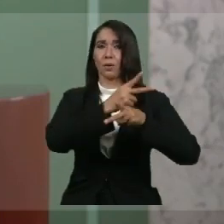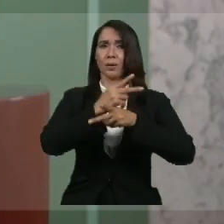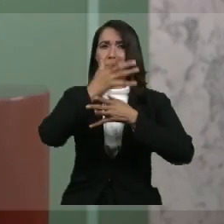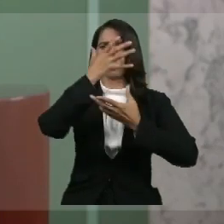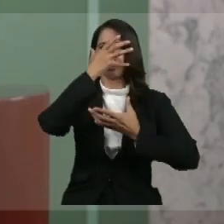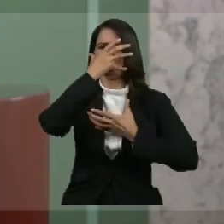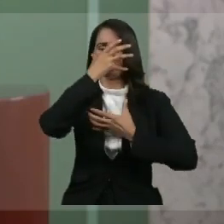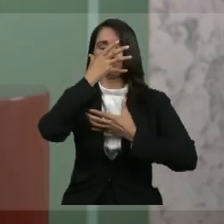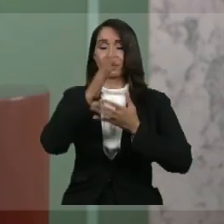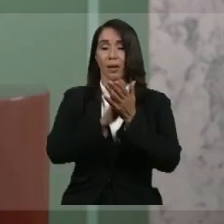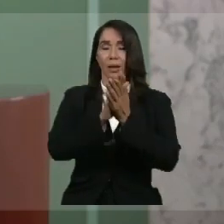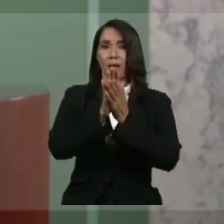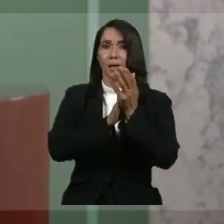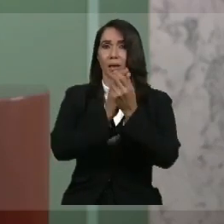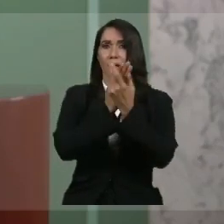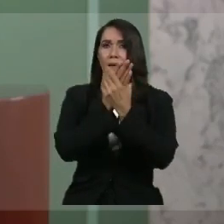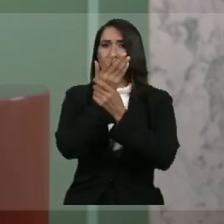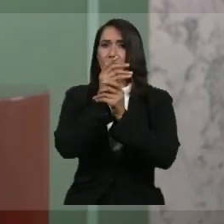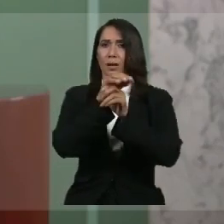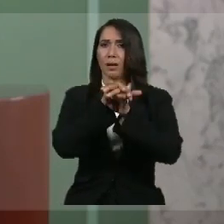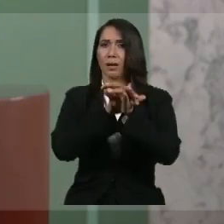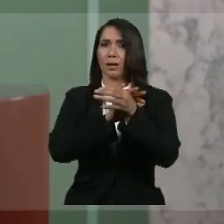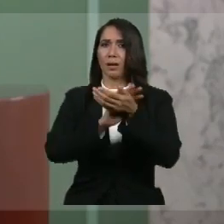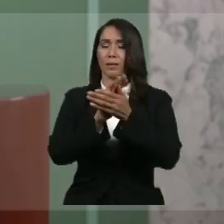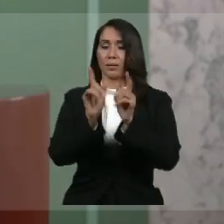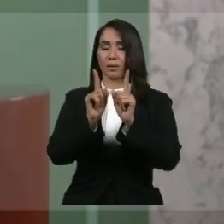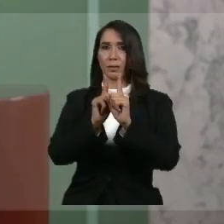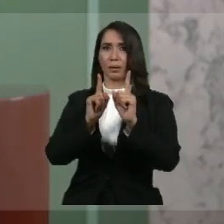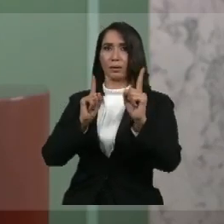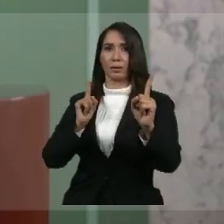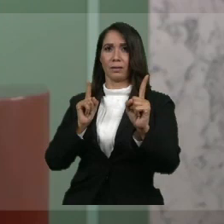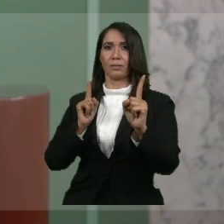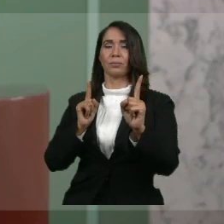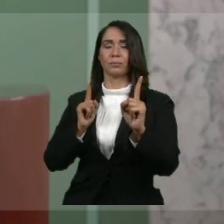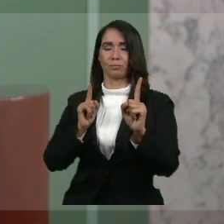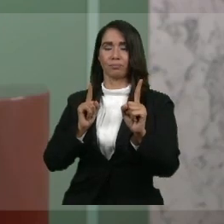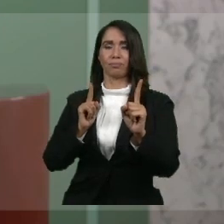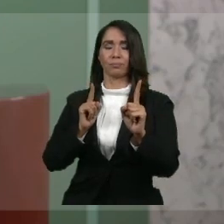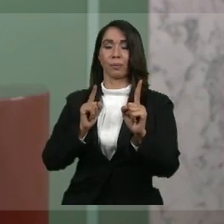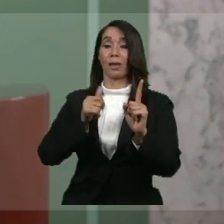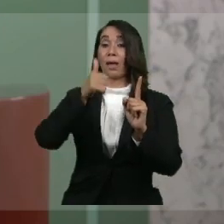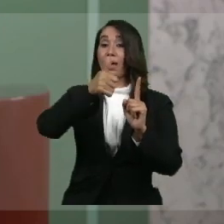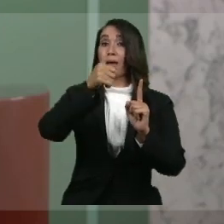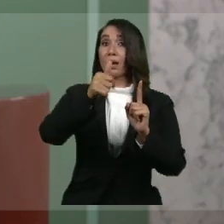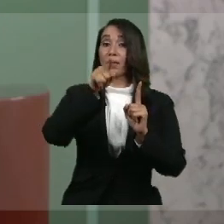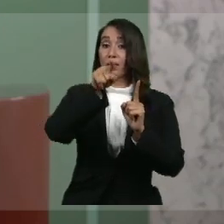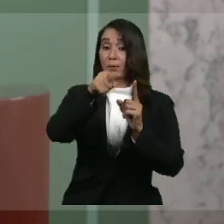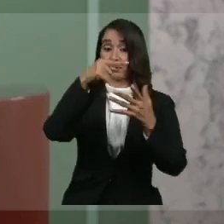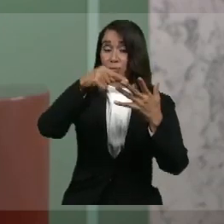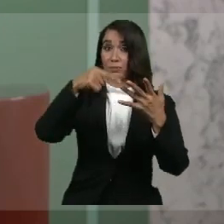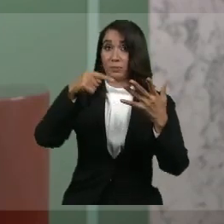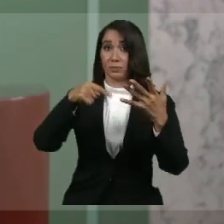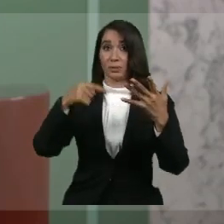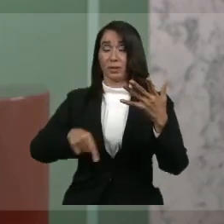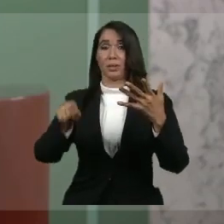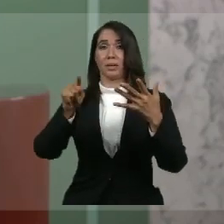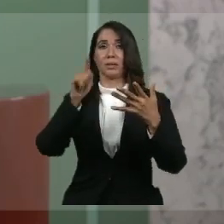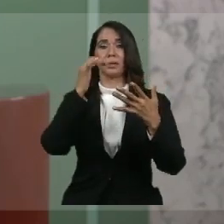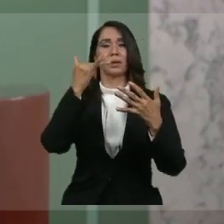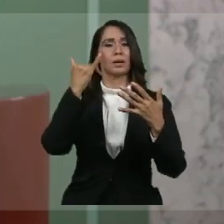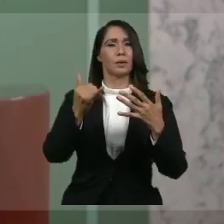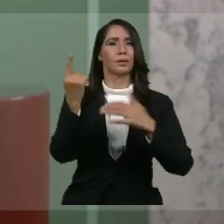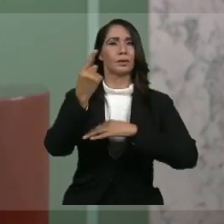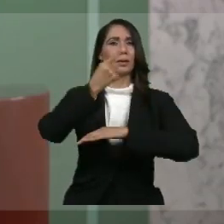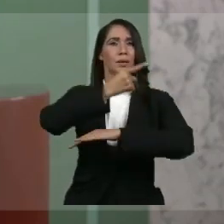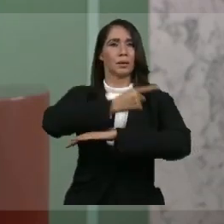rostro, lavarse la mano y mantener la distancia. Cada una de esas acciones y gestos en estos